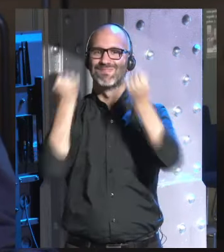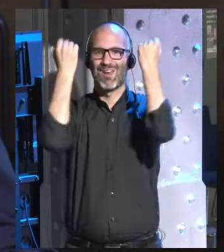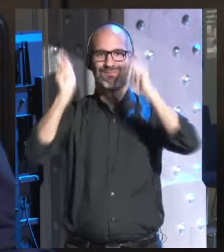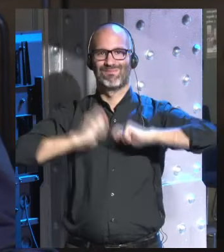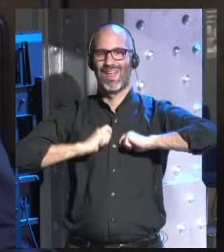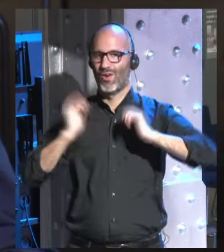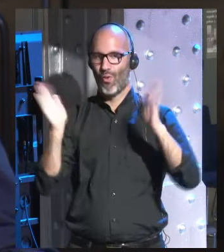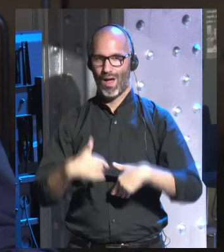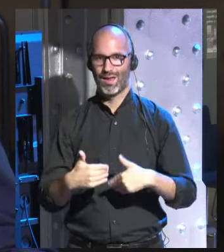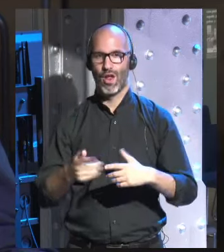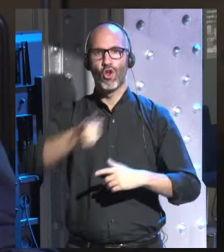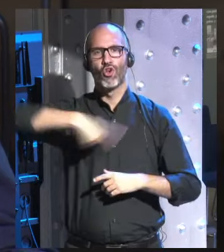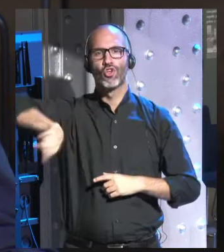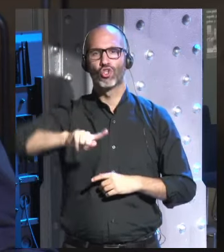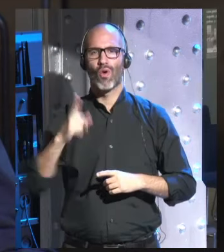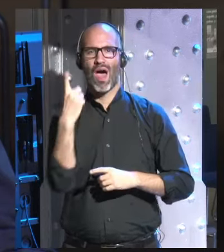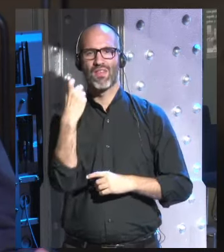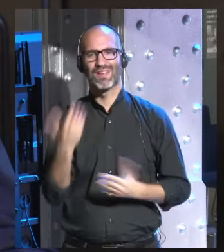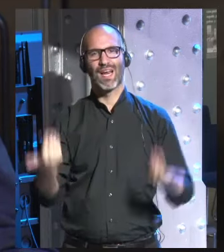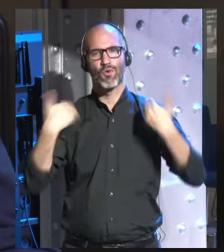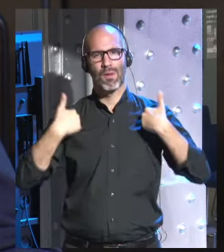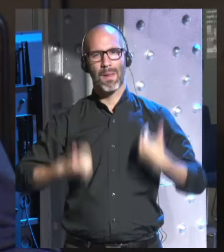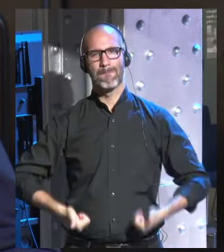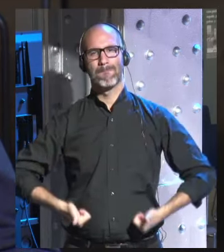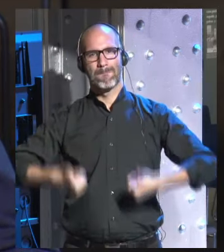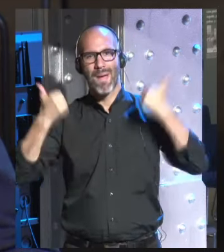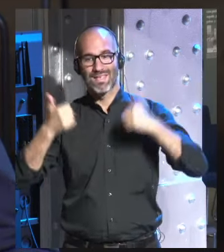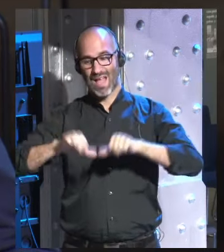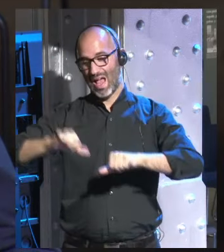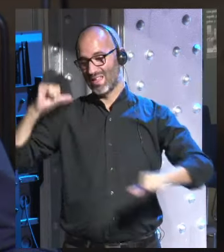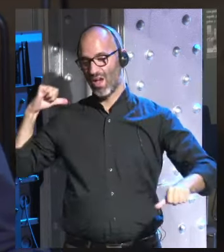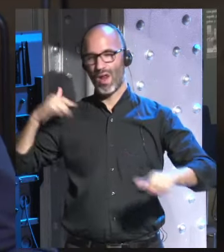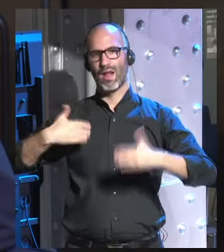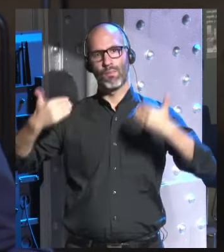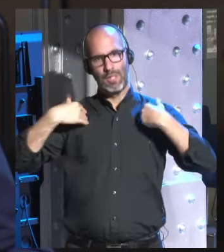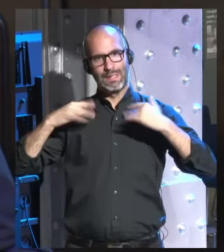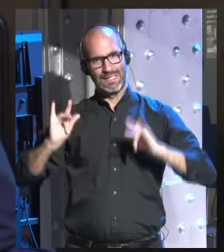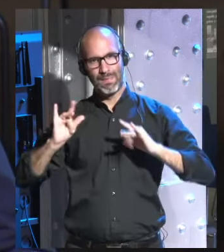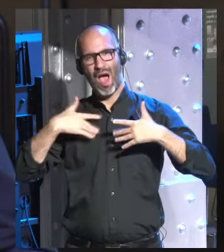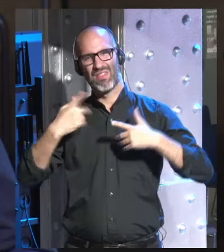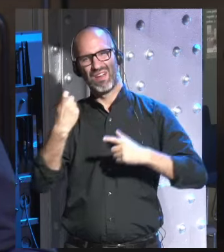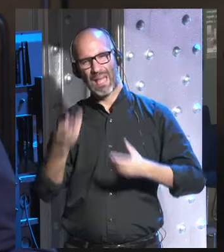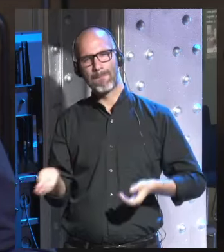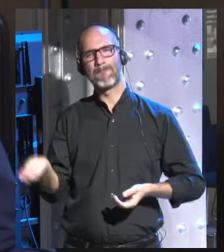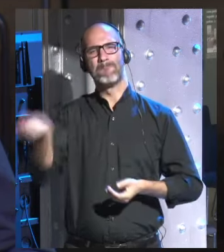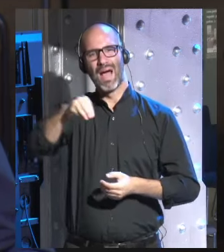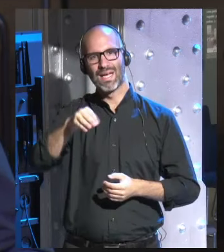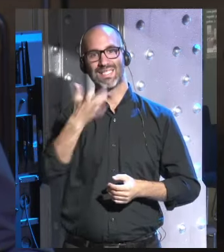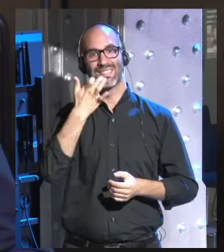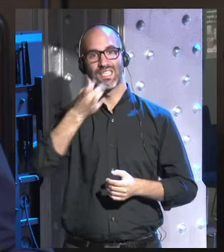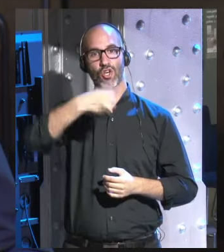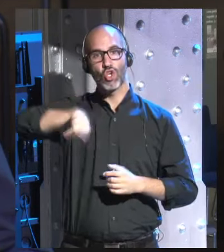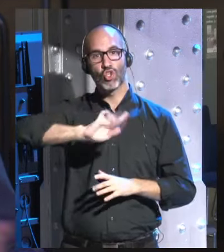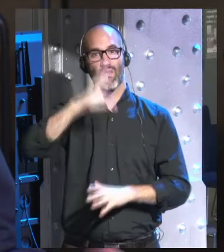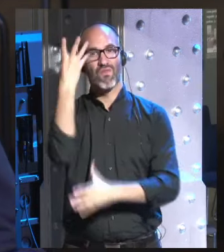necesitamos ser mucho más responsables de lo que hemos sido hasta ahora si cometemos